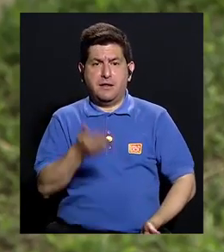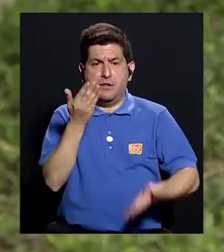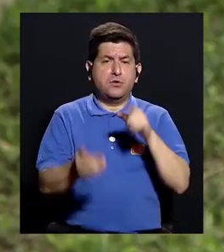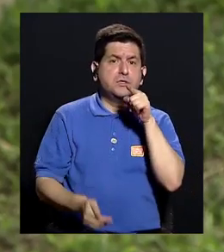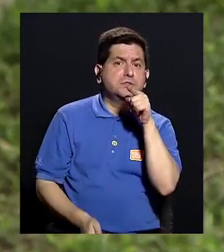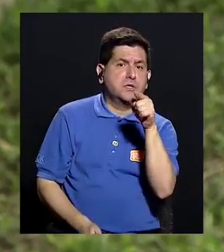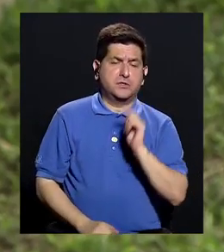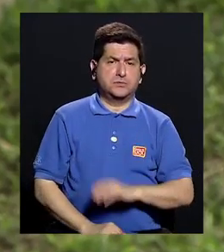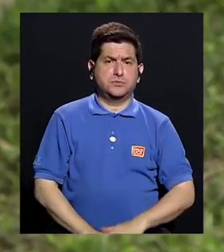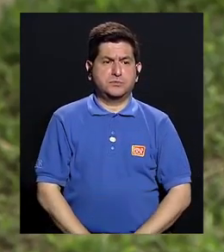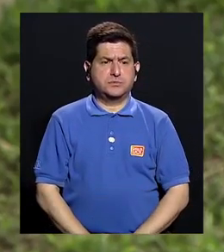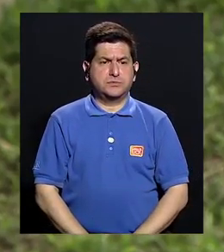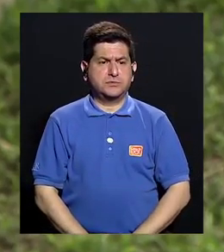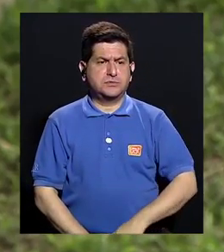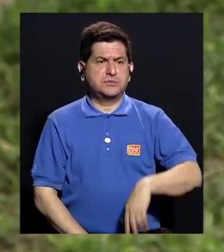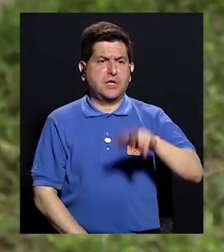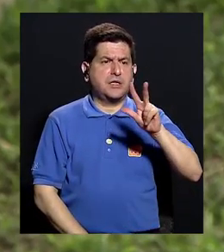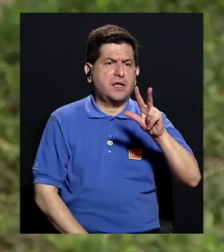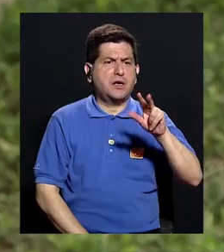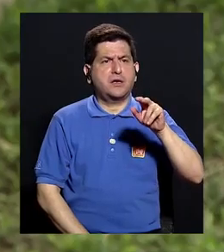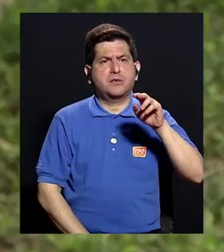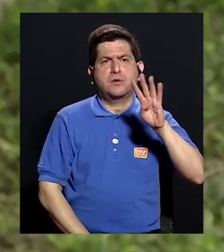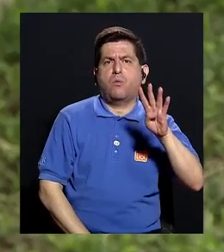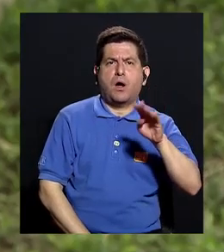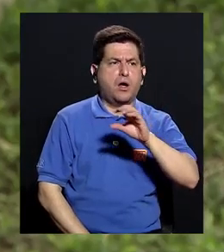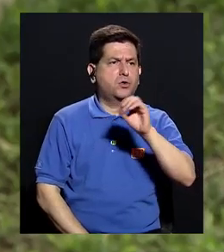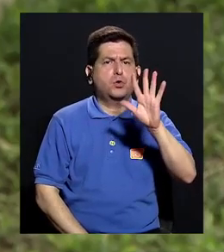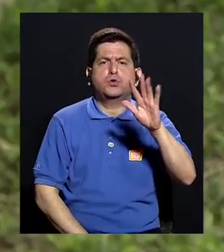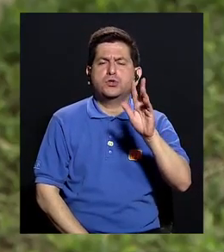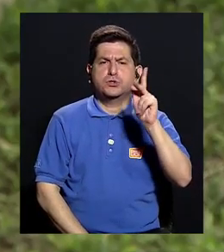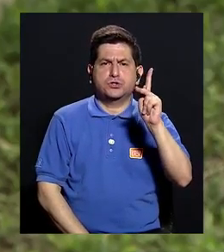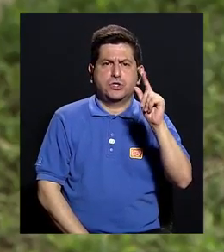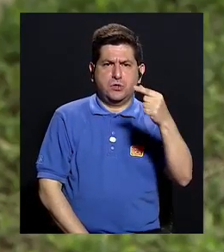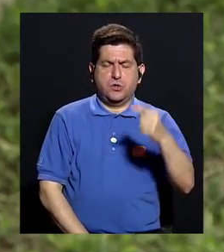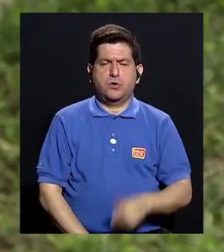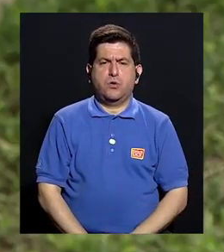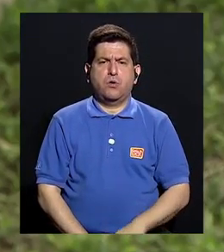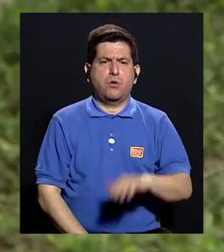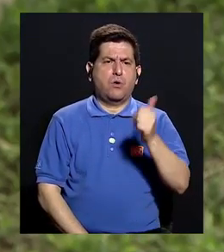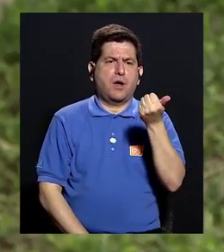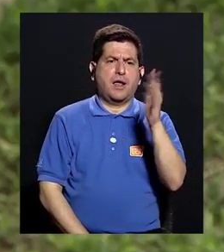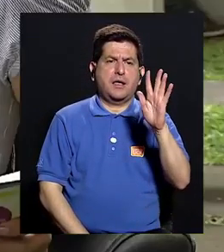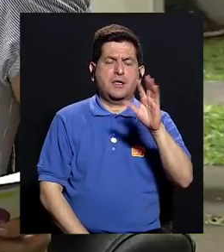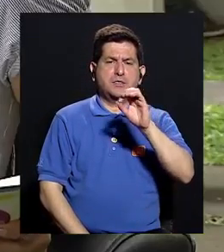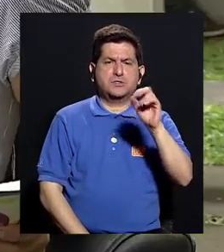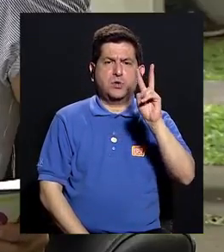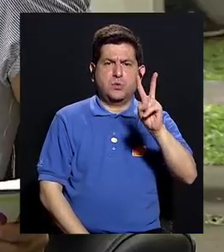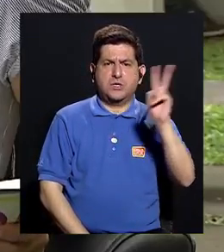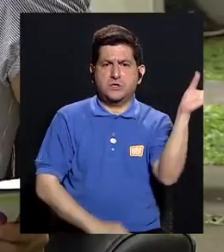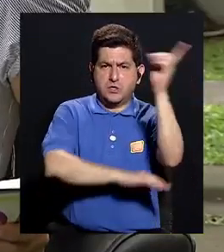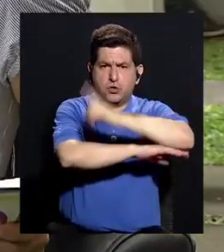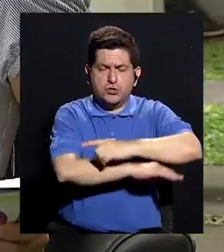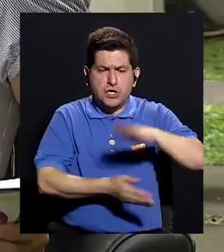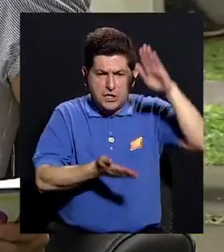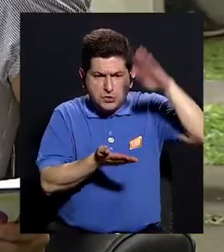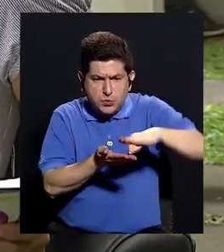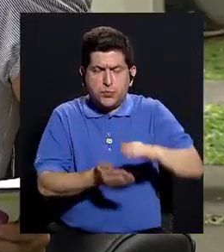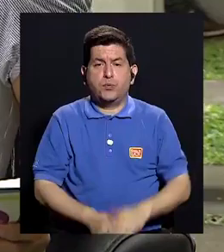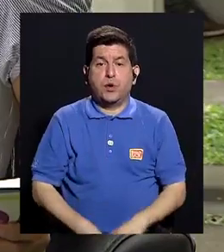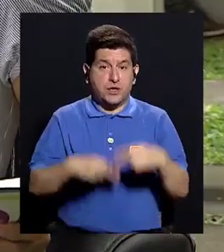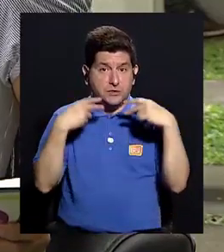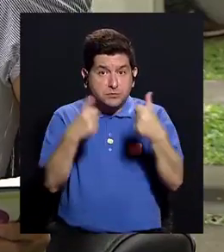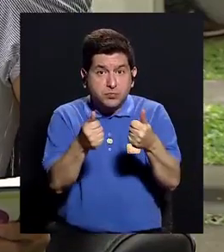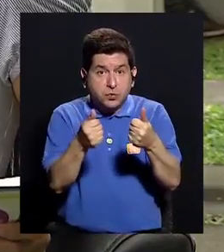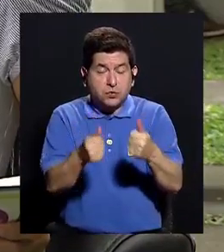que perdiste 3, 4, 5 kilos en 15, 22 días, ¿verdad? Tiene que ser abrupta o